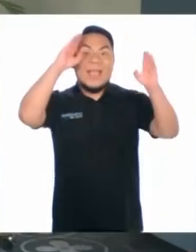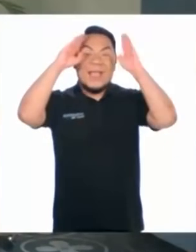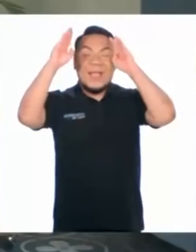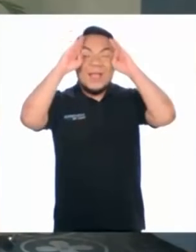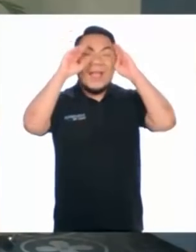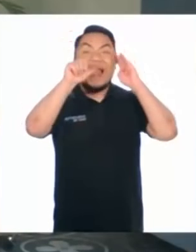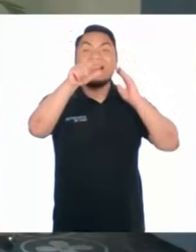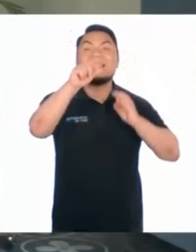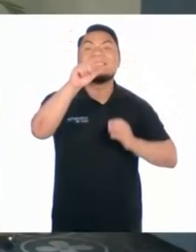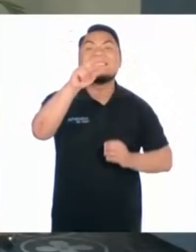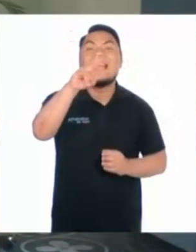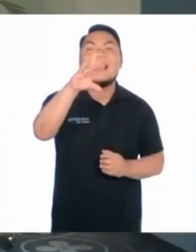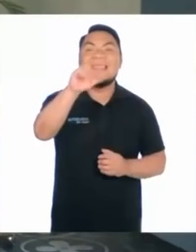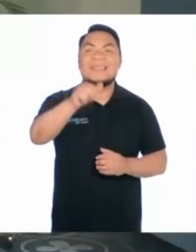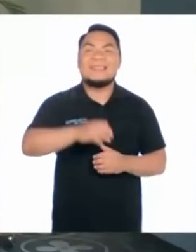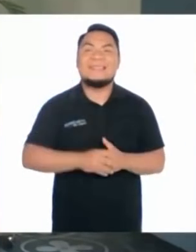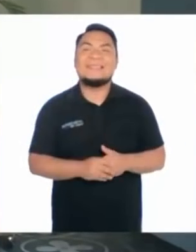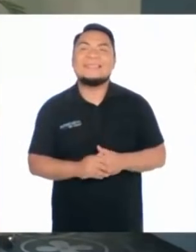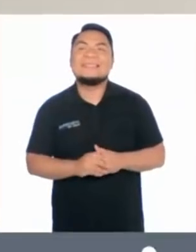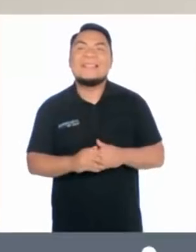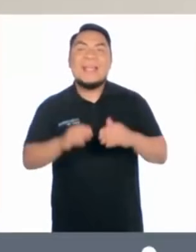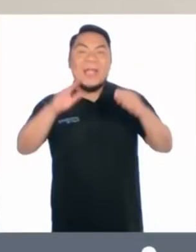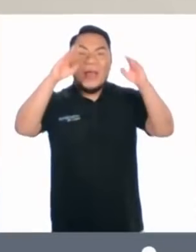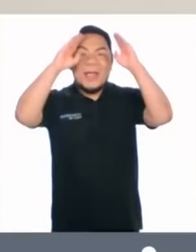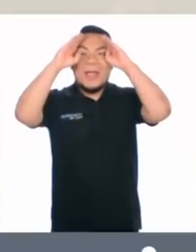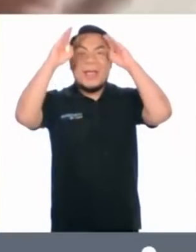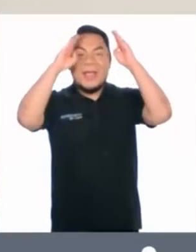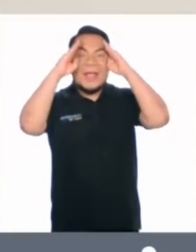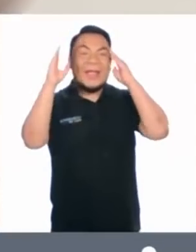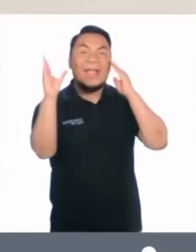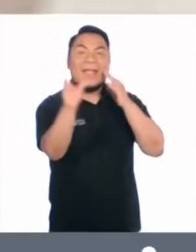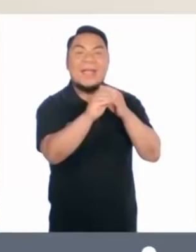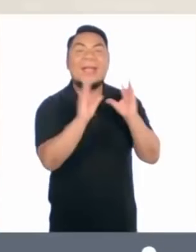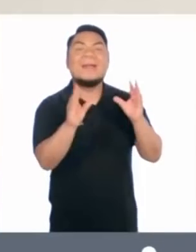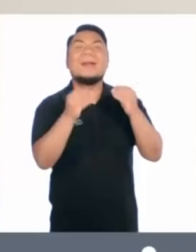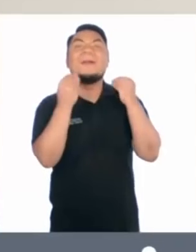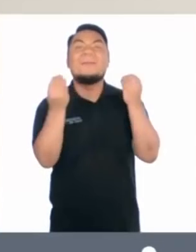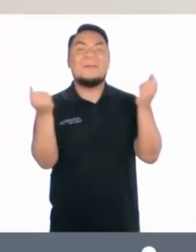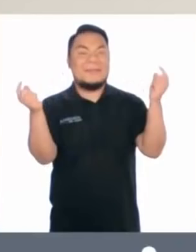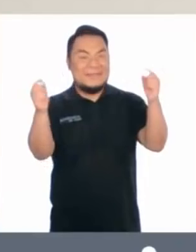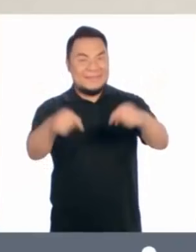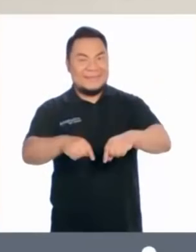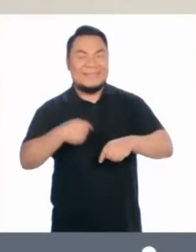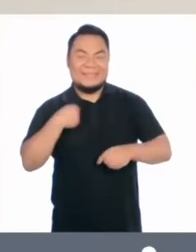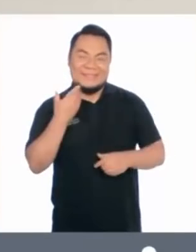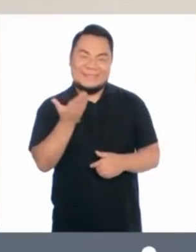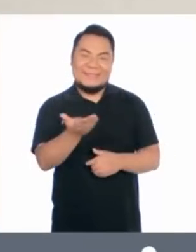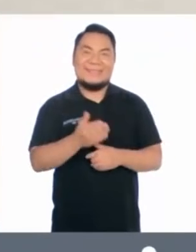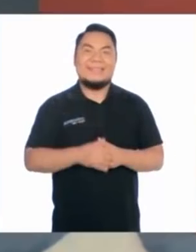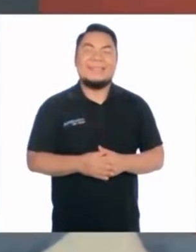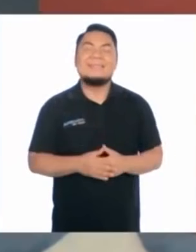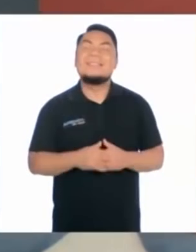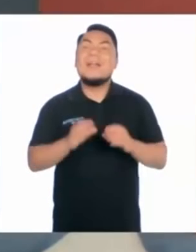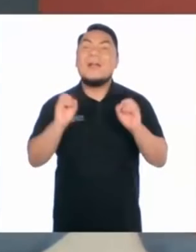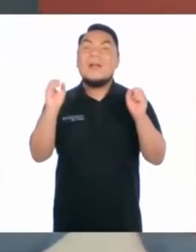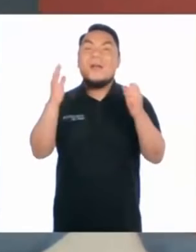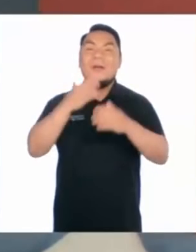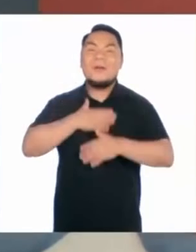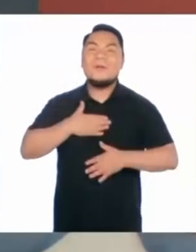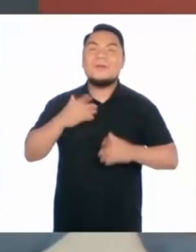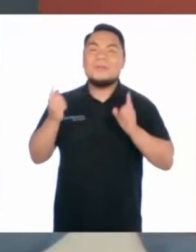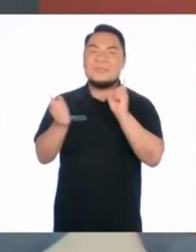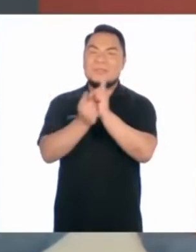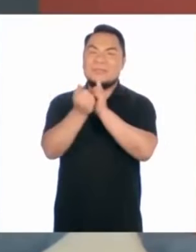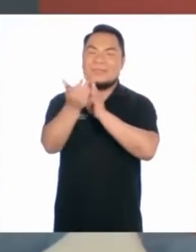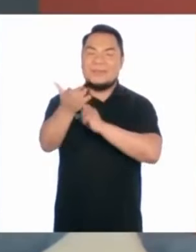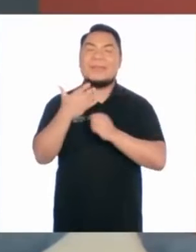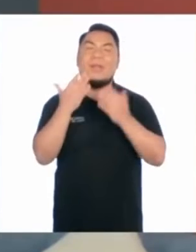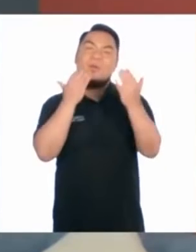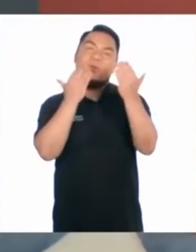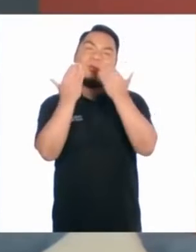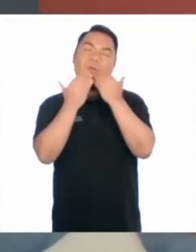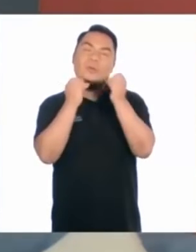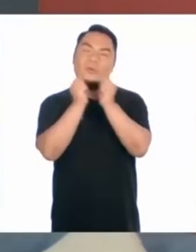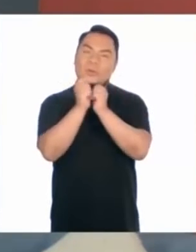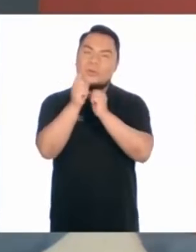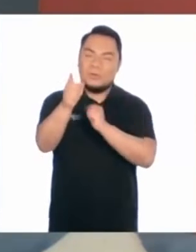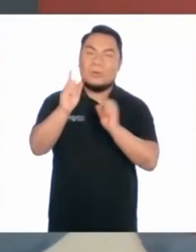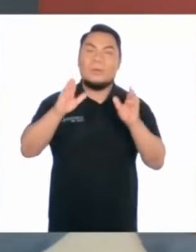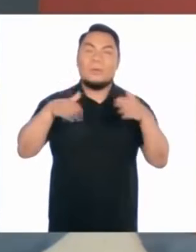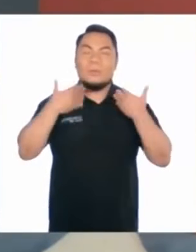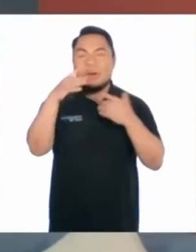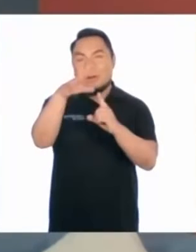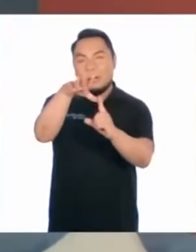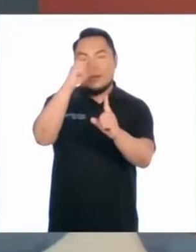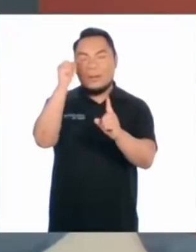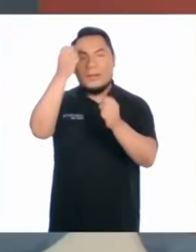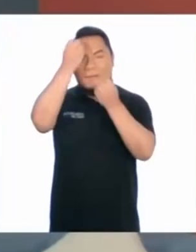¡Hola, Alessandra! ¡Hola, chicos y chicas! ¡Qué gusto estar aquí! Alessandra, qué gusto. Queremos conversar contigo un poco